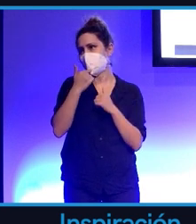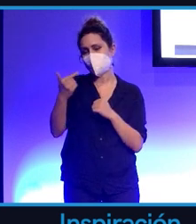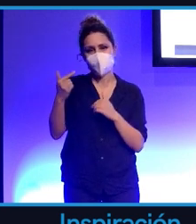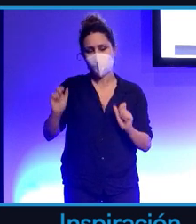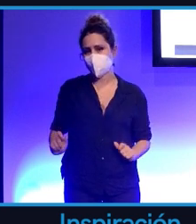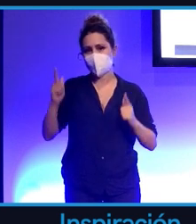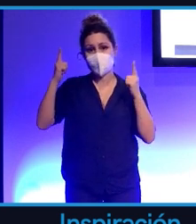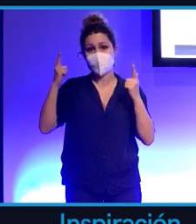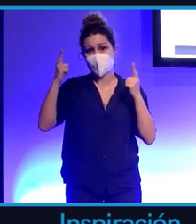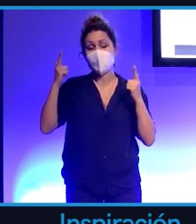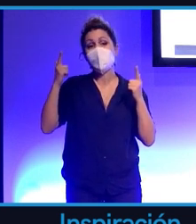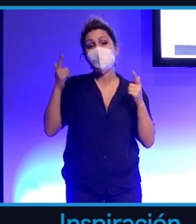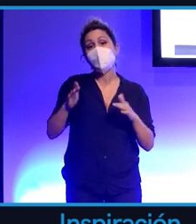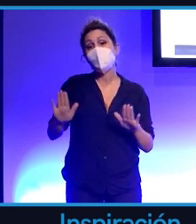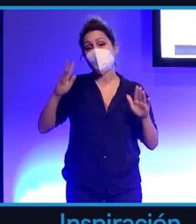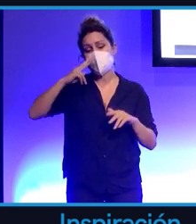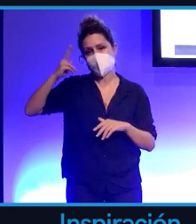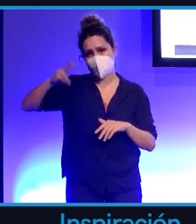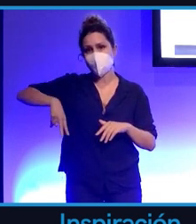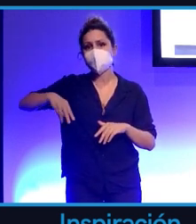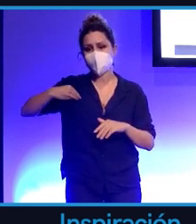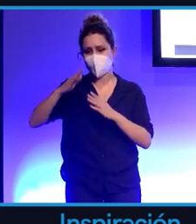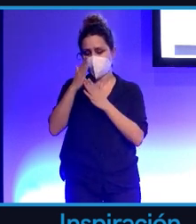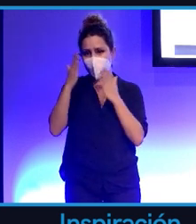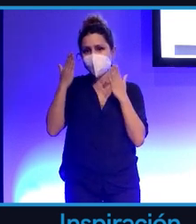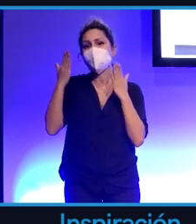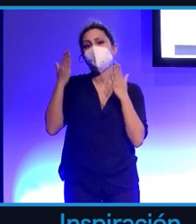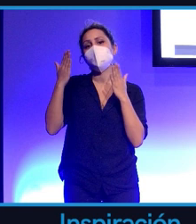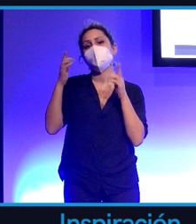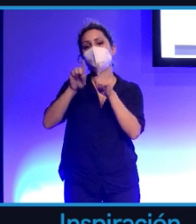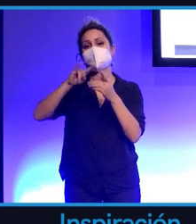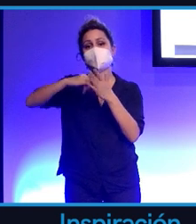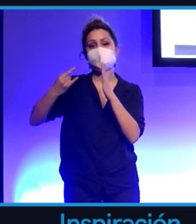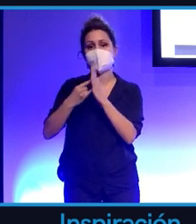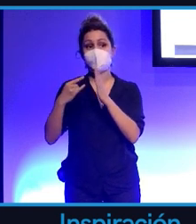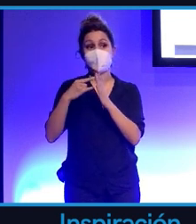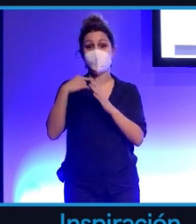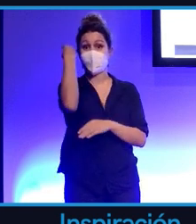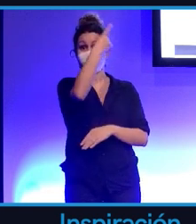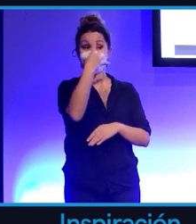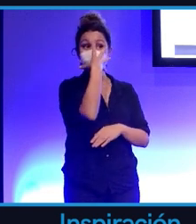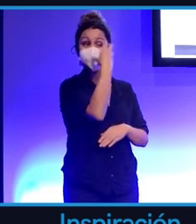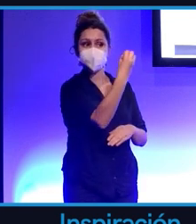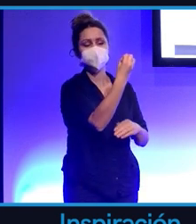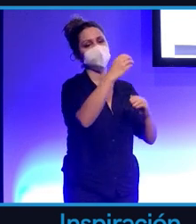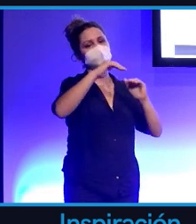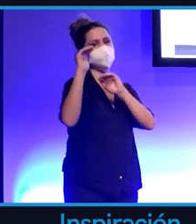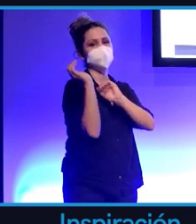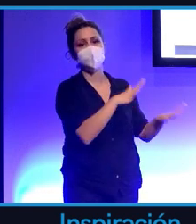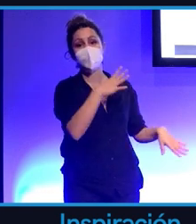meta, pero reconoce que va a empezar a dejar de utilizar sus sistemas de reconocimiento facial. Cada vez que subíamos